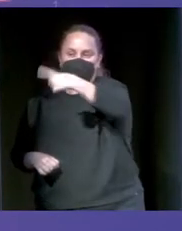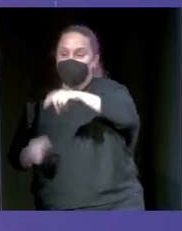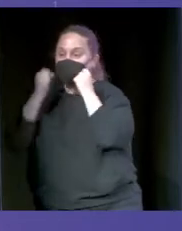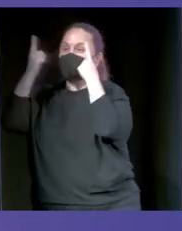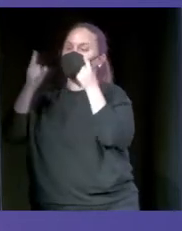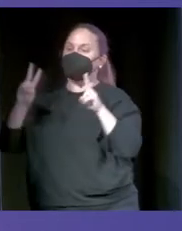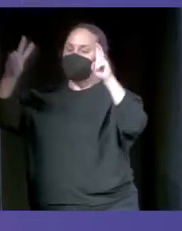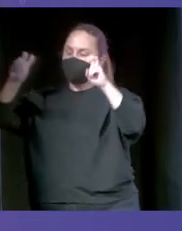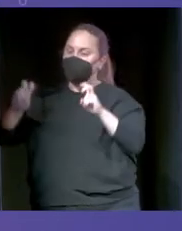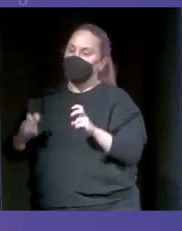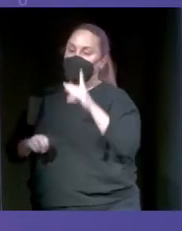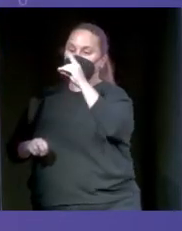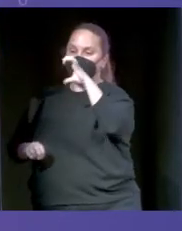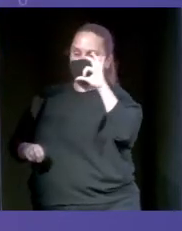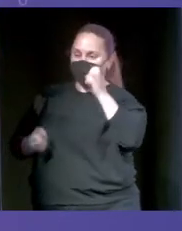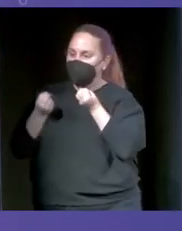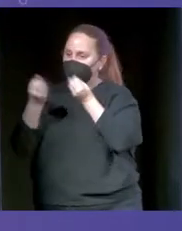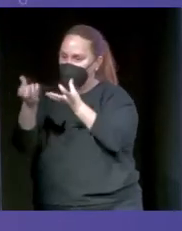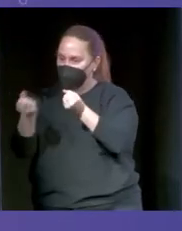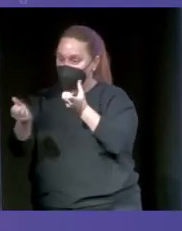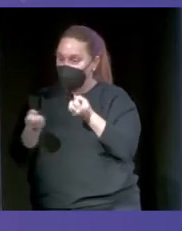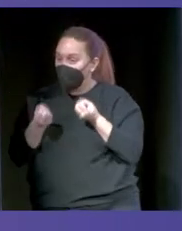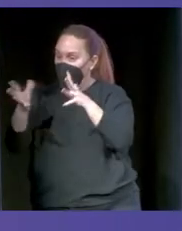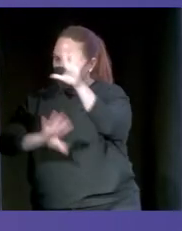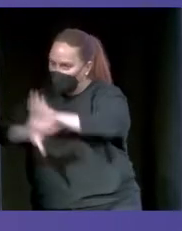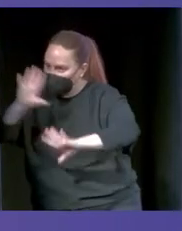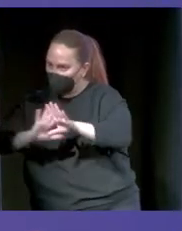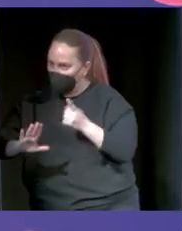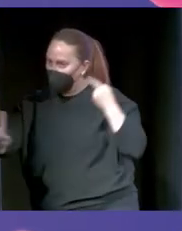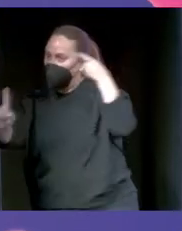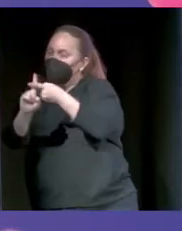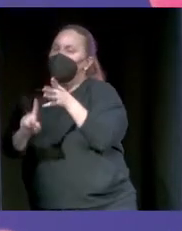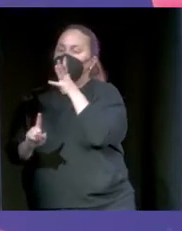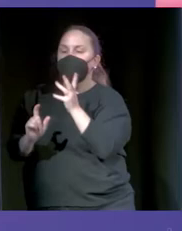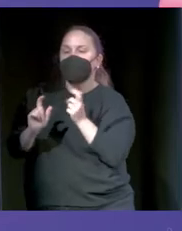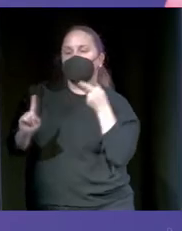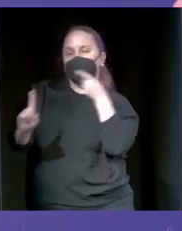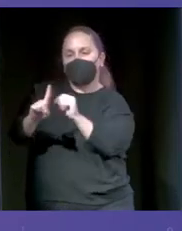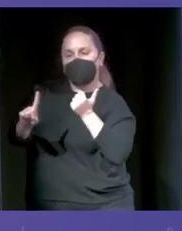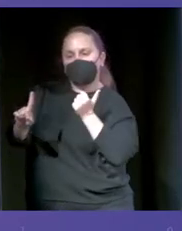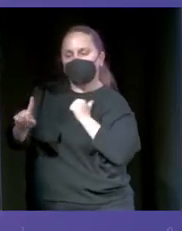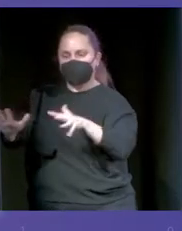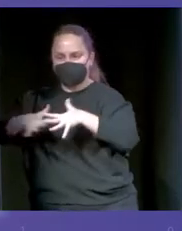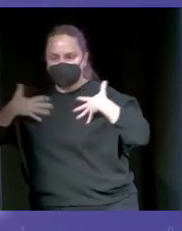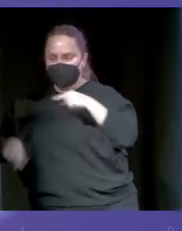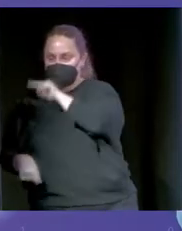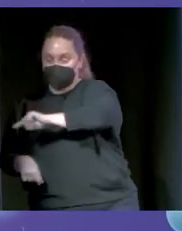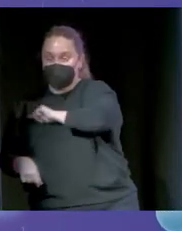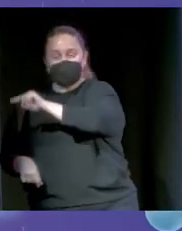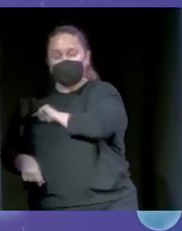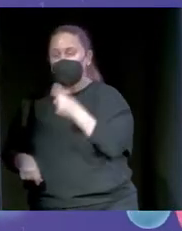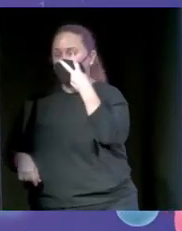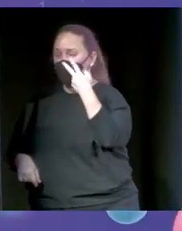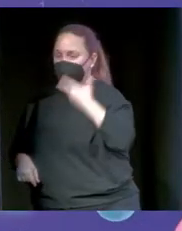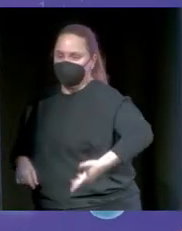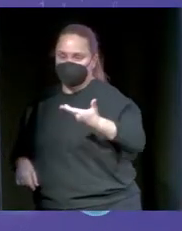desinformación viene porque lo que utiliza son nuestros sentimientos para propagarse. Y dos son muy importantes, el odio y el miedo. Y durante